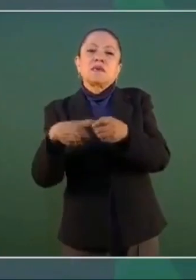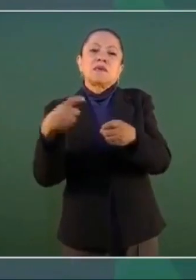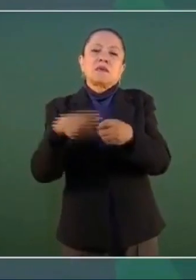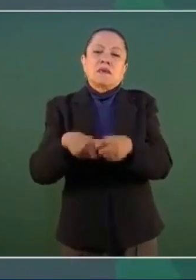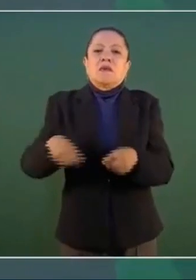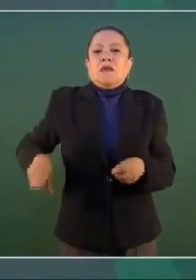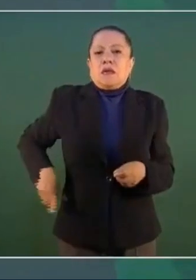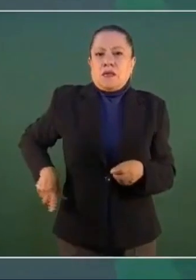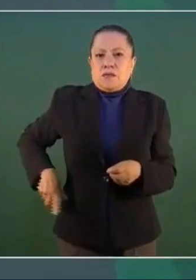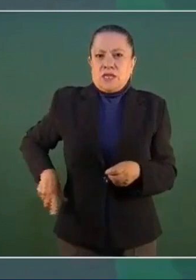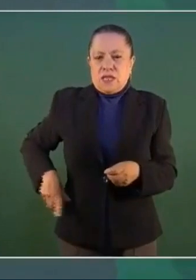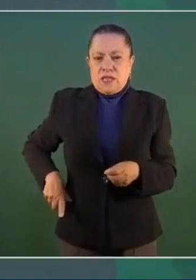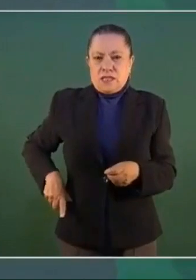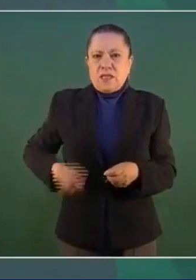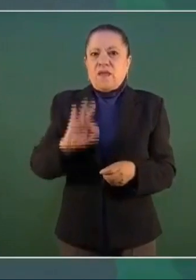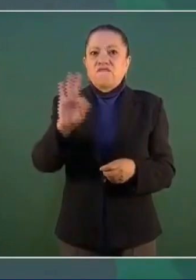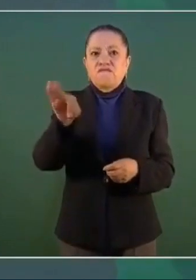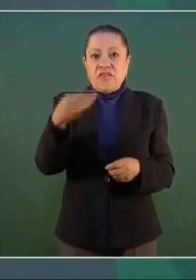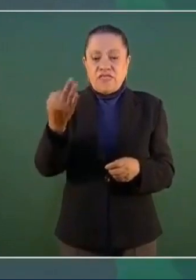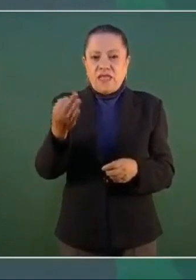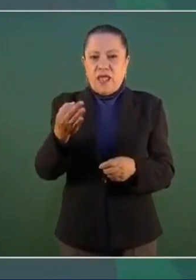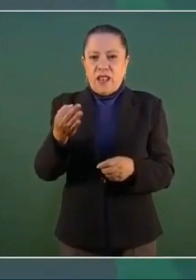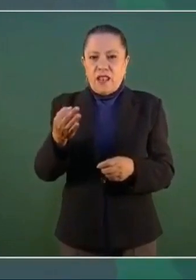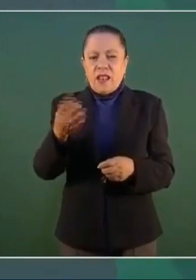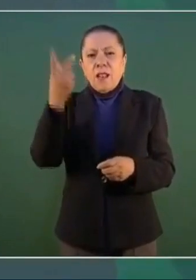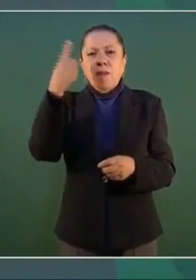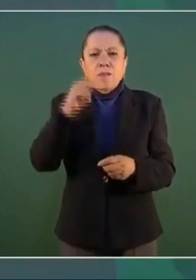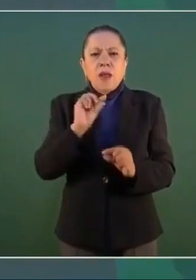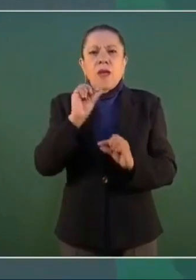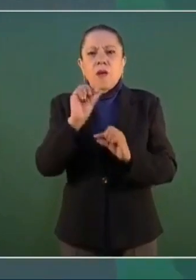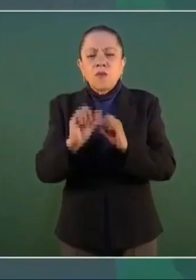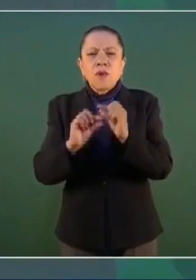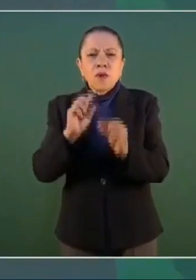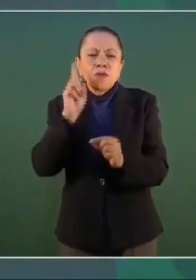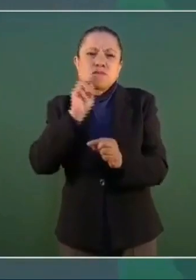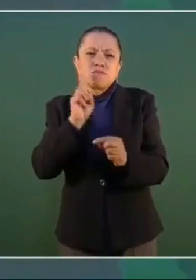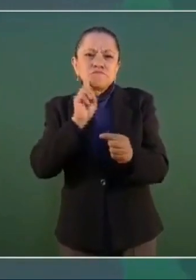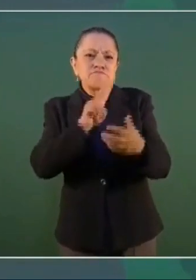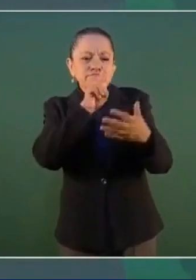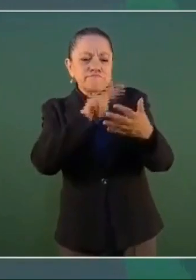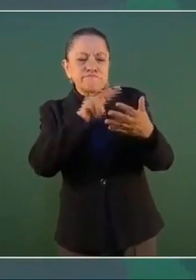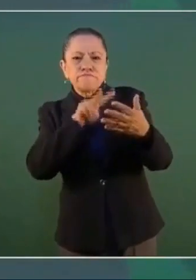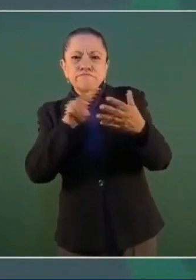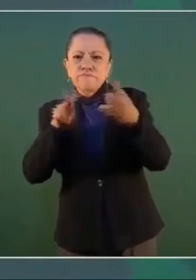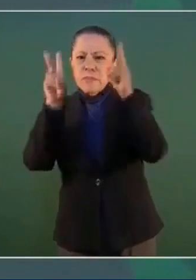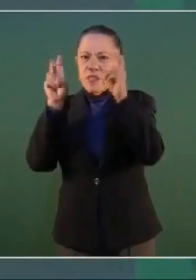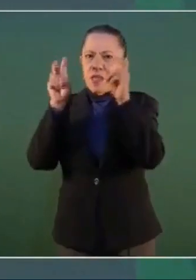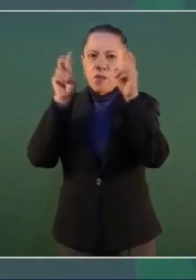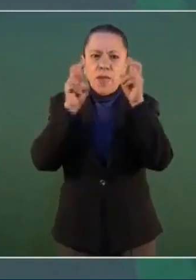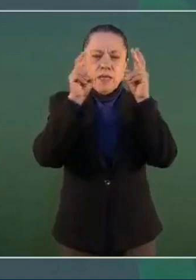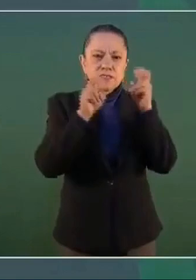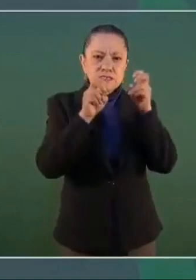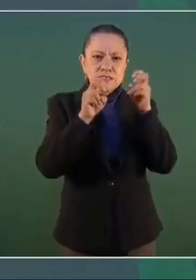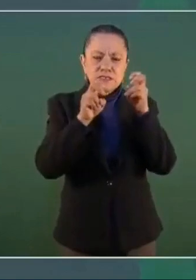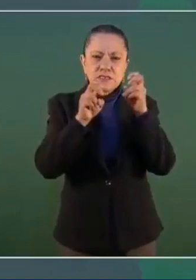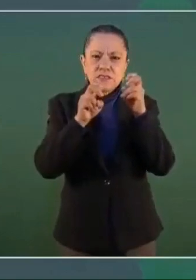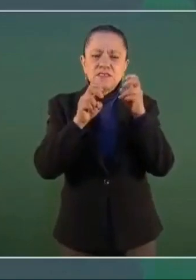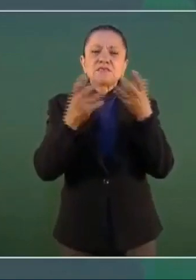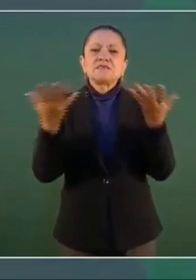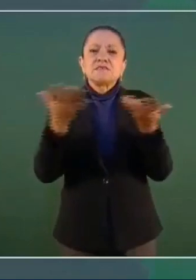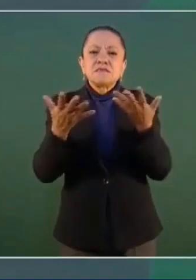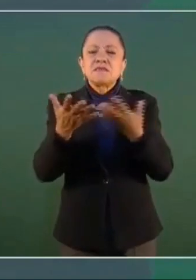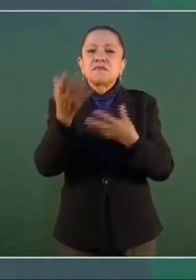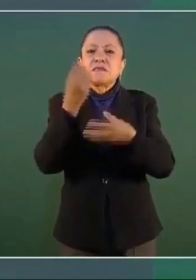Gabinete Federal, para ir tratando todos los temas, las obras